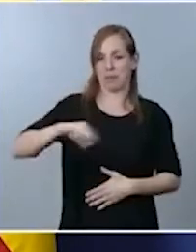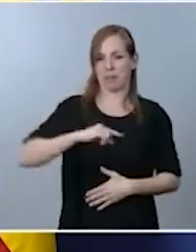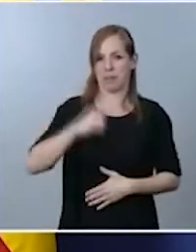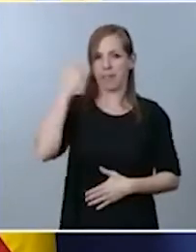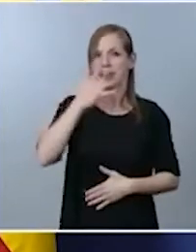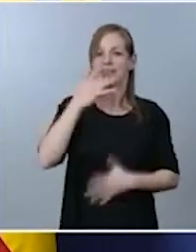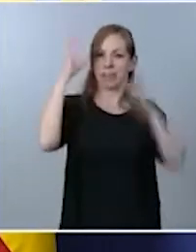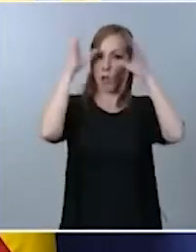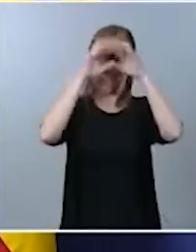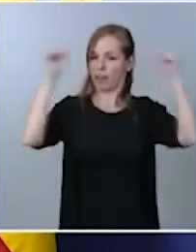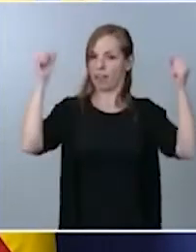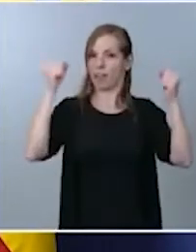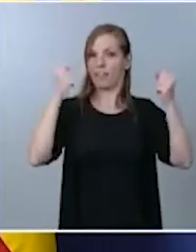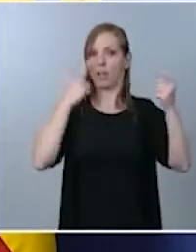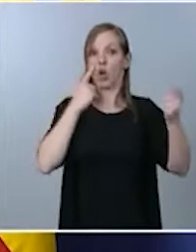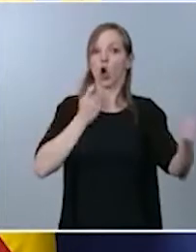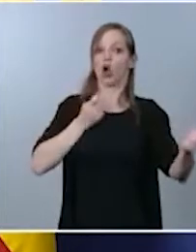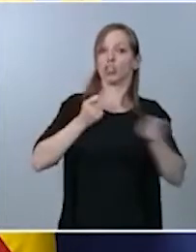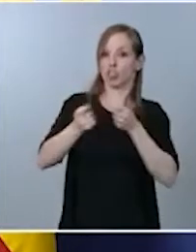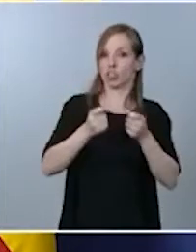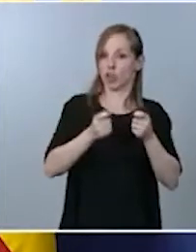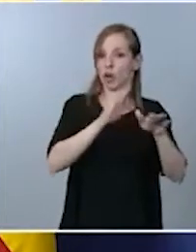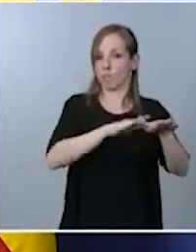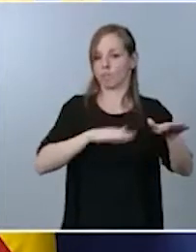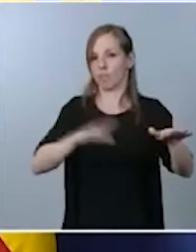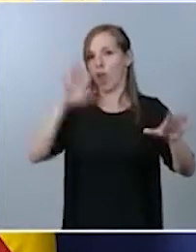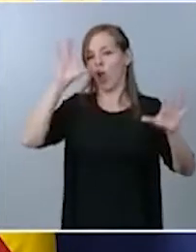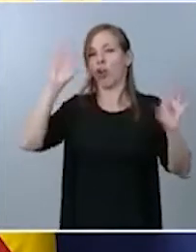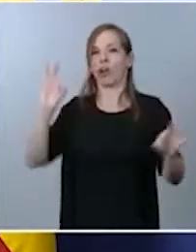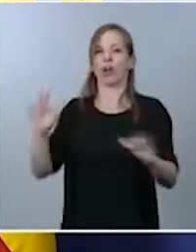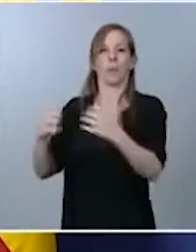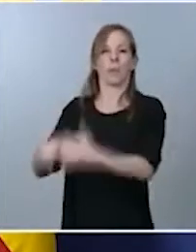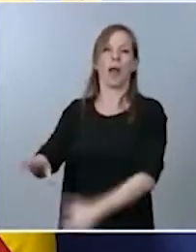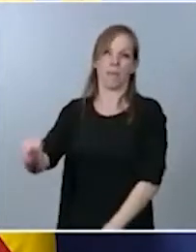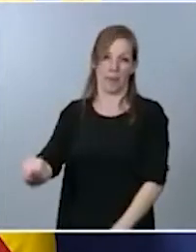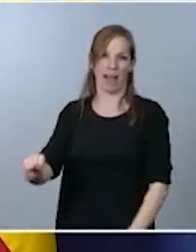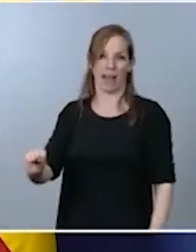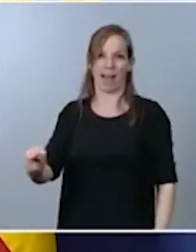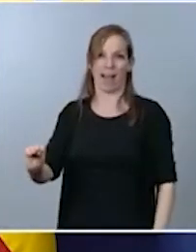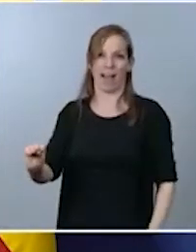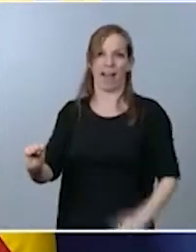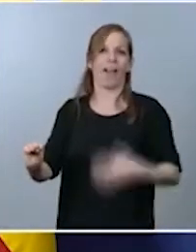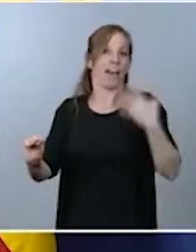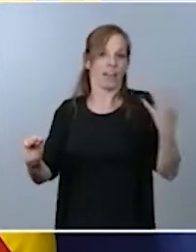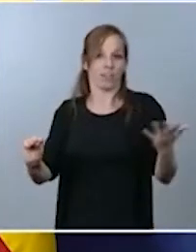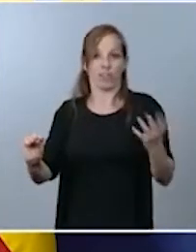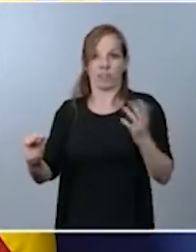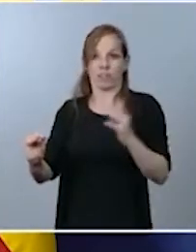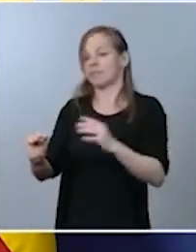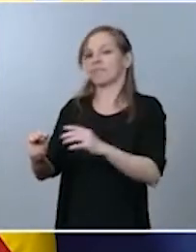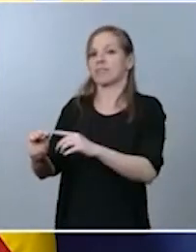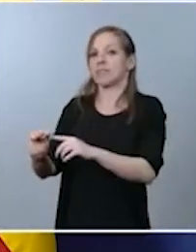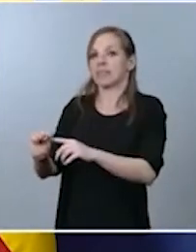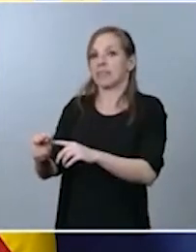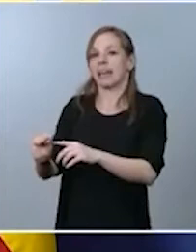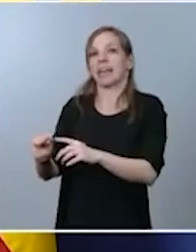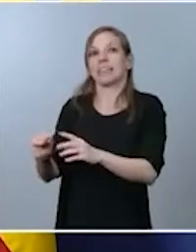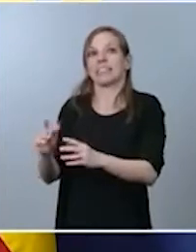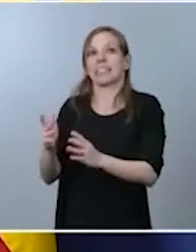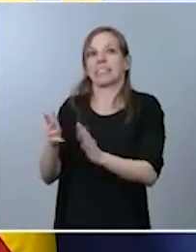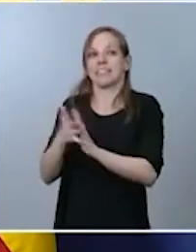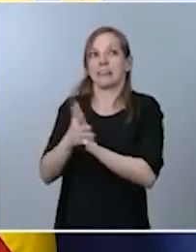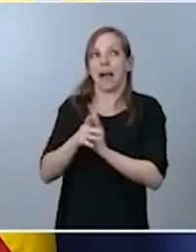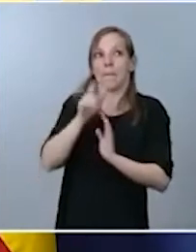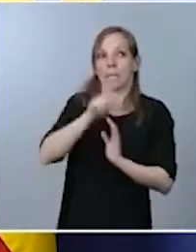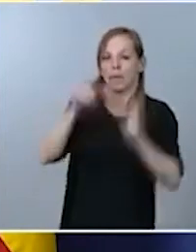Civil, evidentemente, se apaga este dispositivo, este mecanismo, con lo cual la utilización es difícil de comprobar. Pero